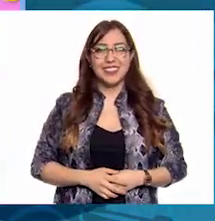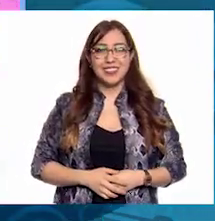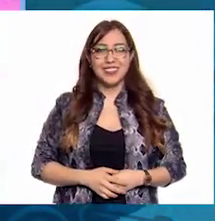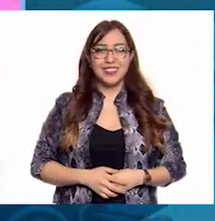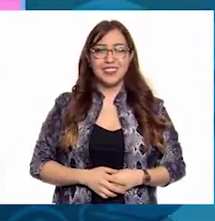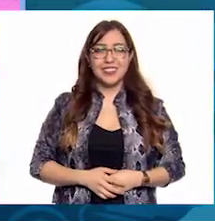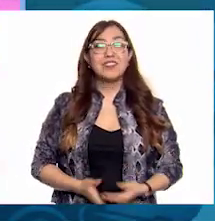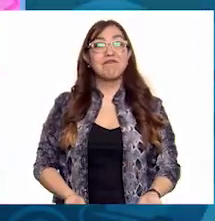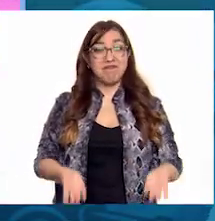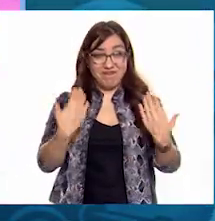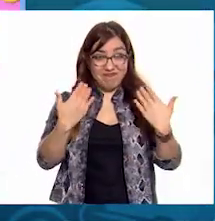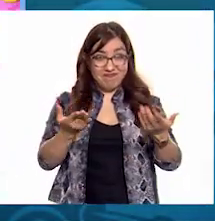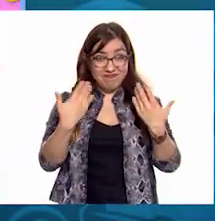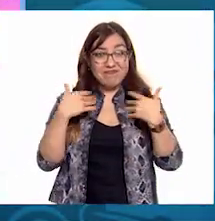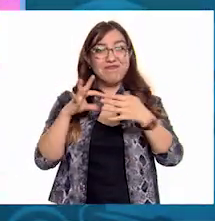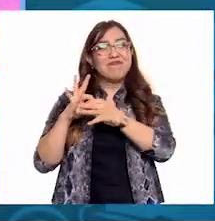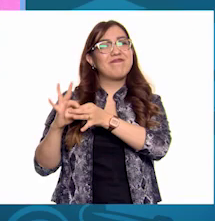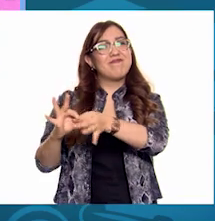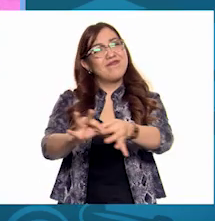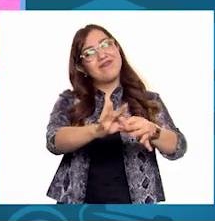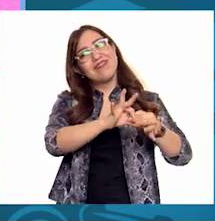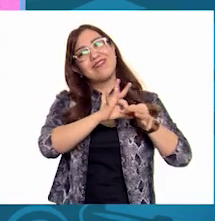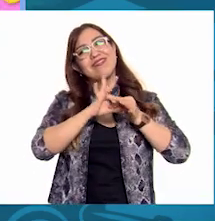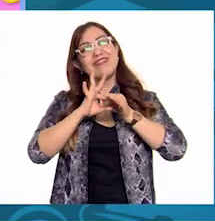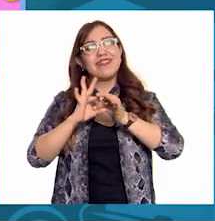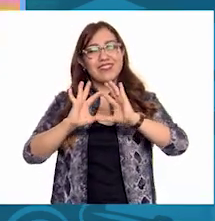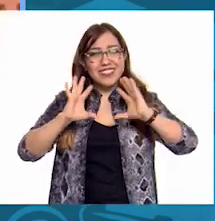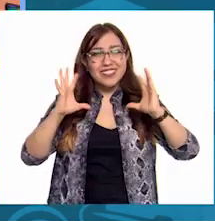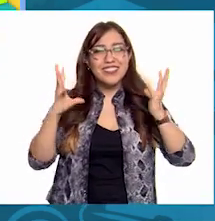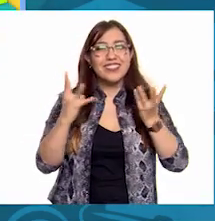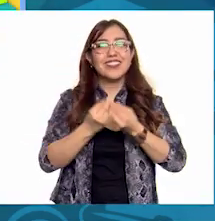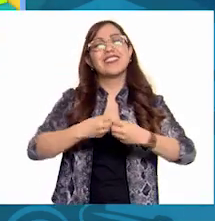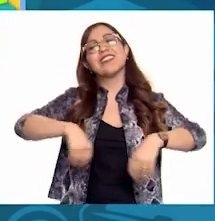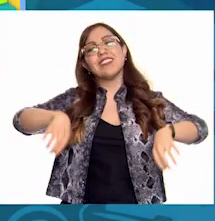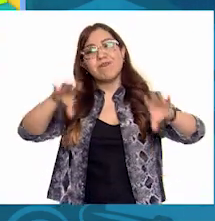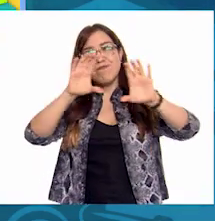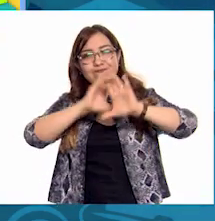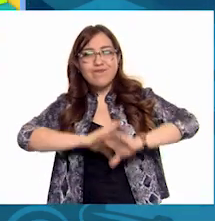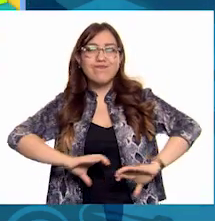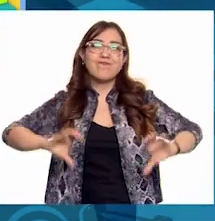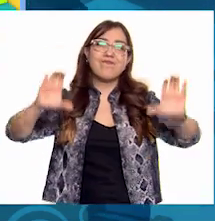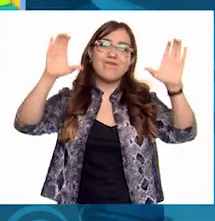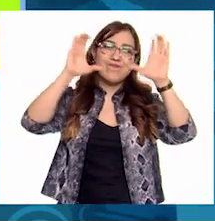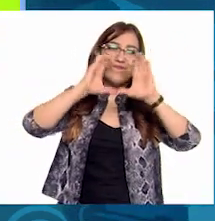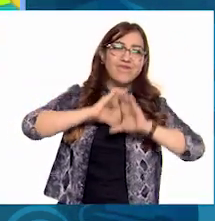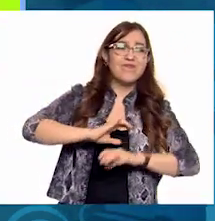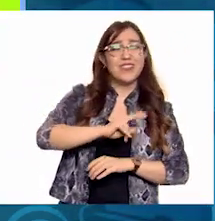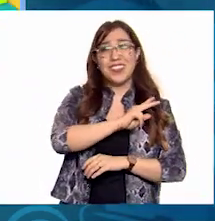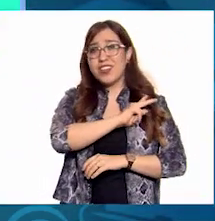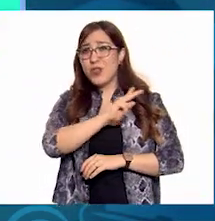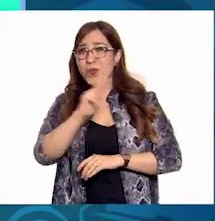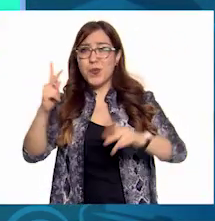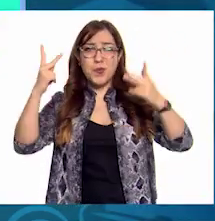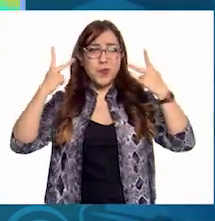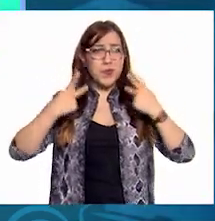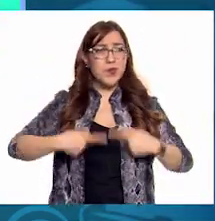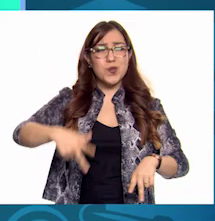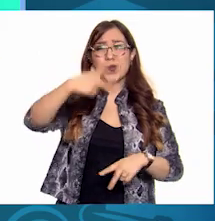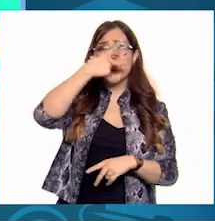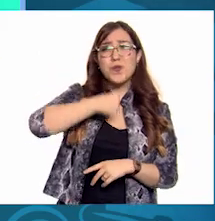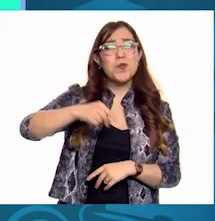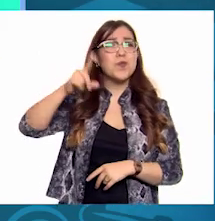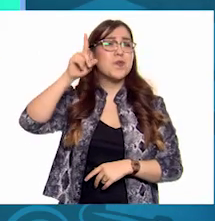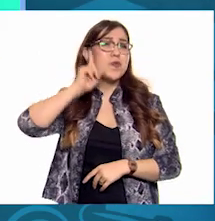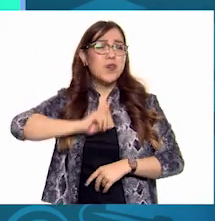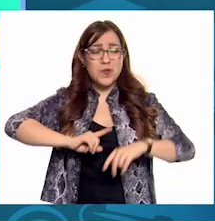Cantemos juntos esta canción, todos unidos sin distinción, chicos y